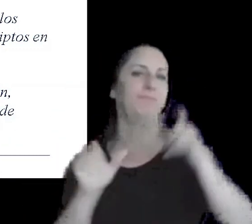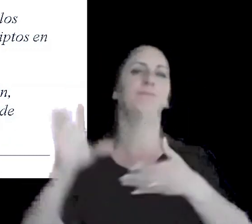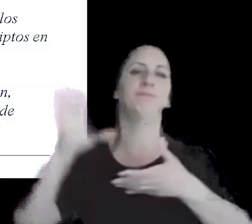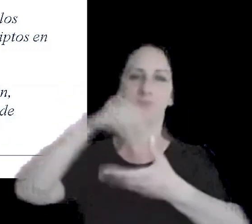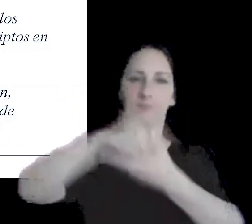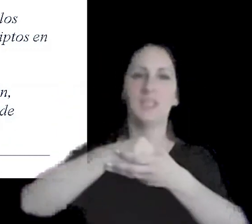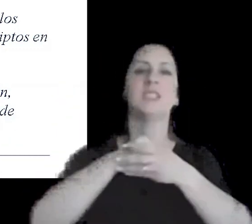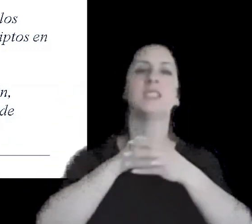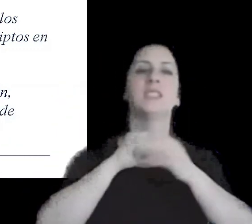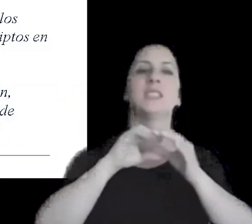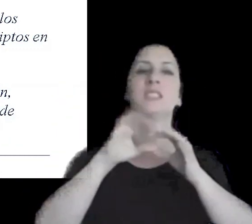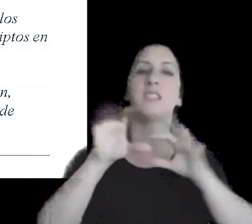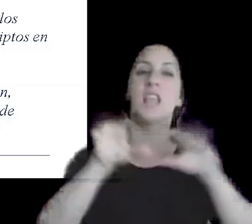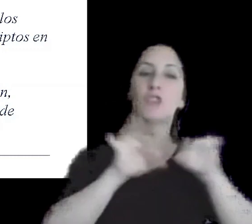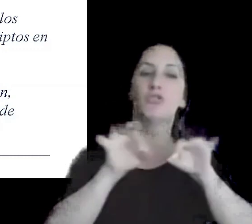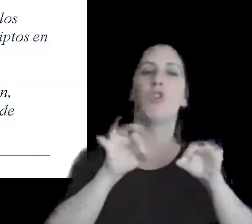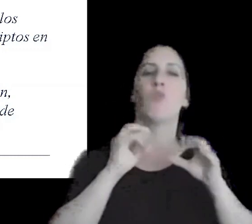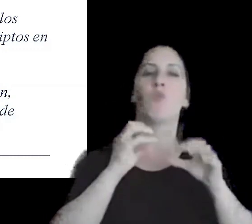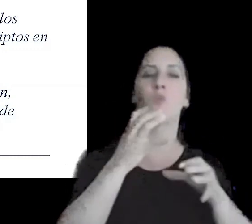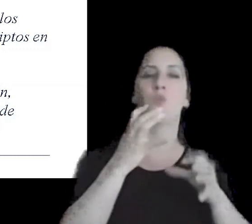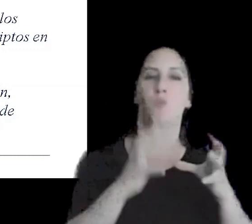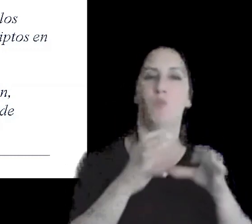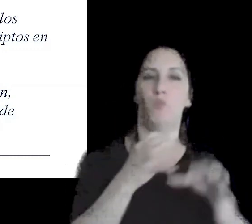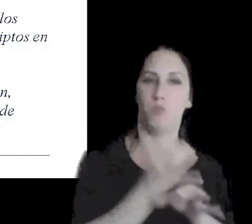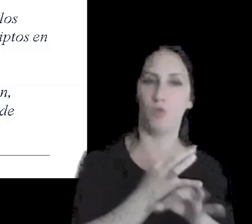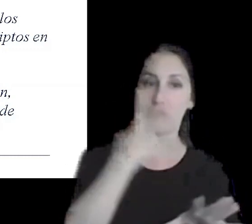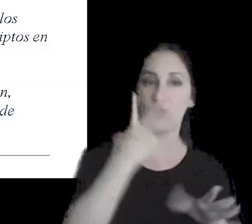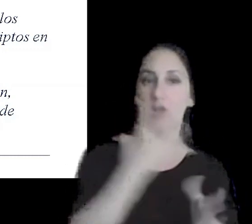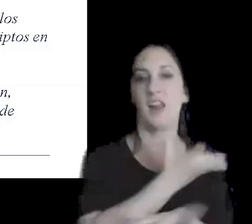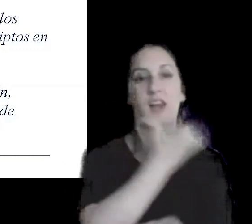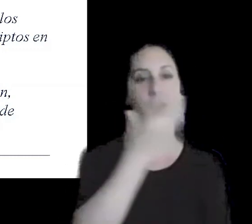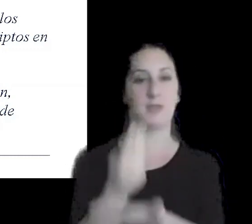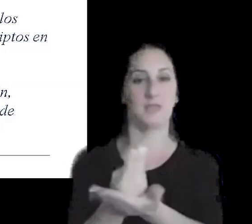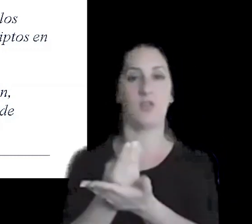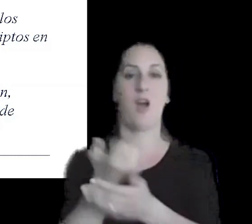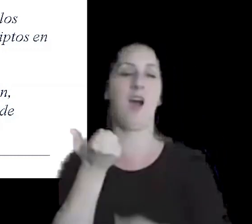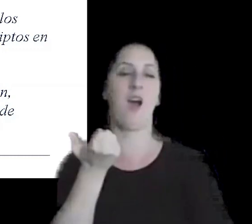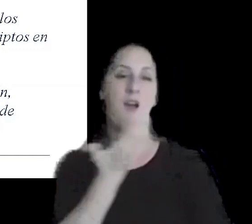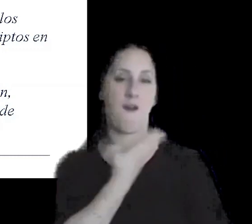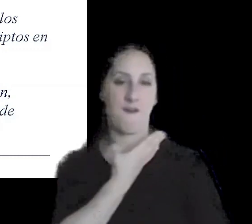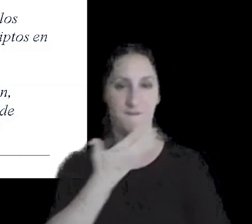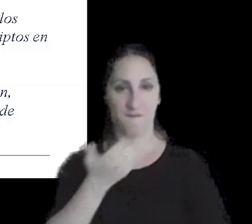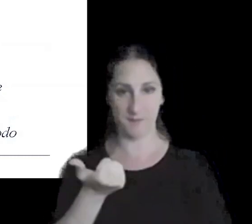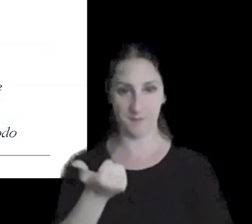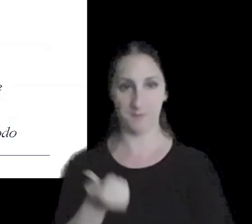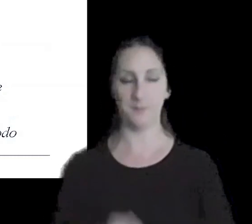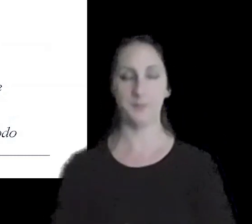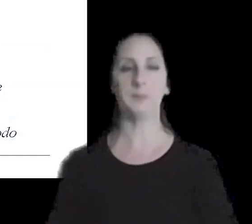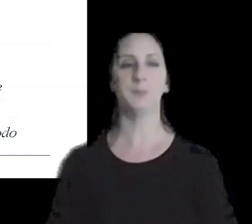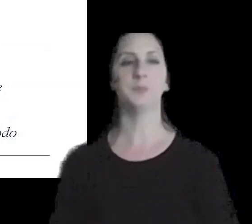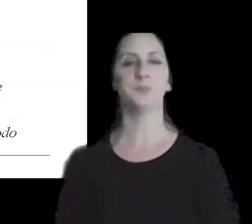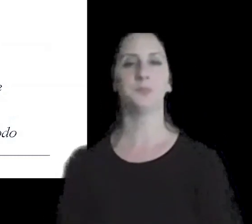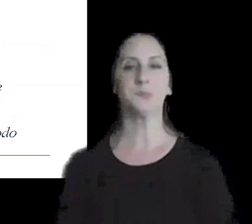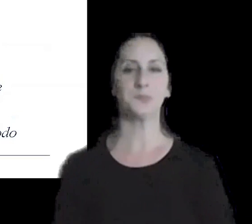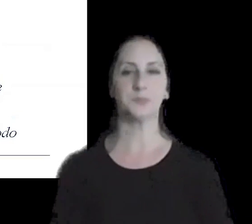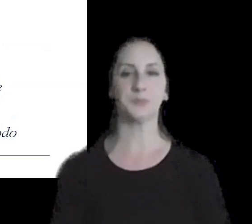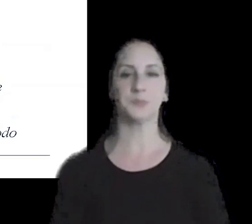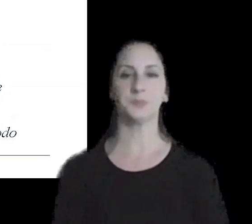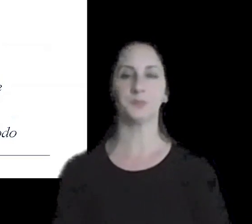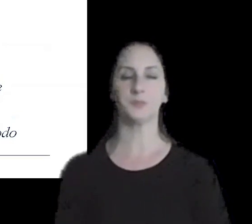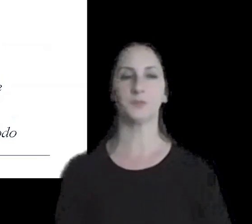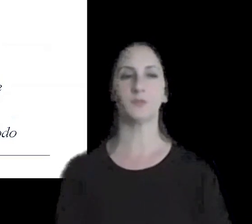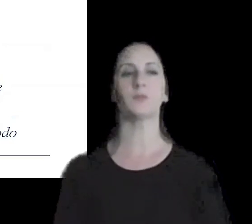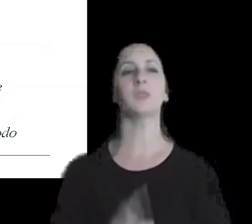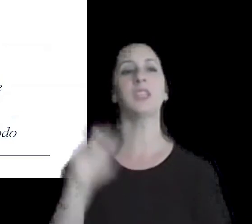seleccionados de fútbol profesional representantes de la asociación de fútbol argentino la